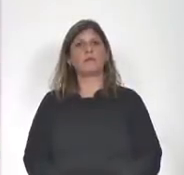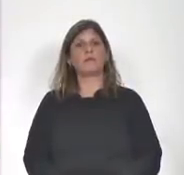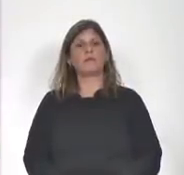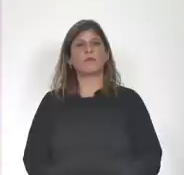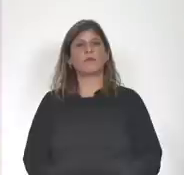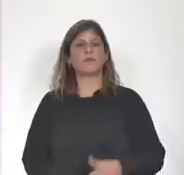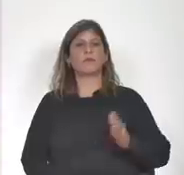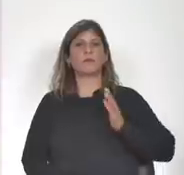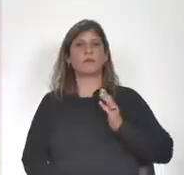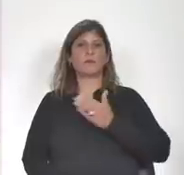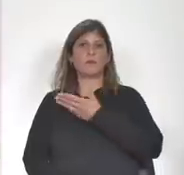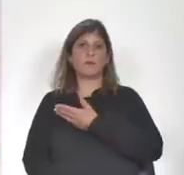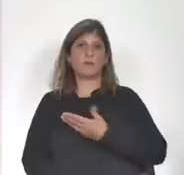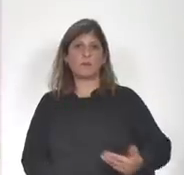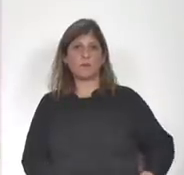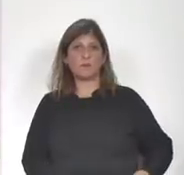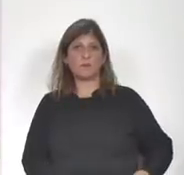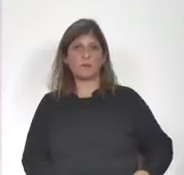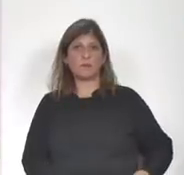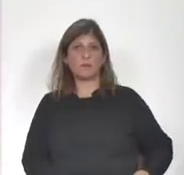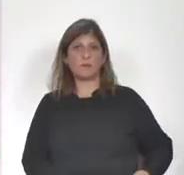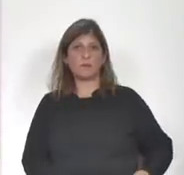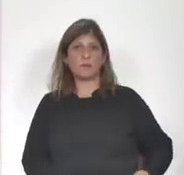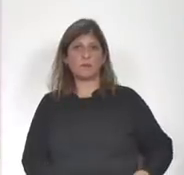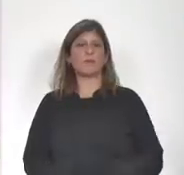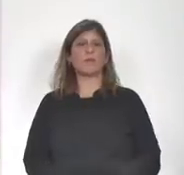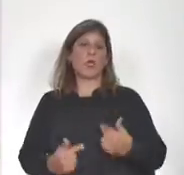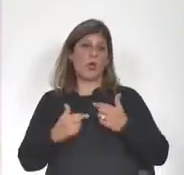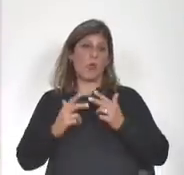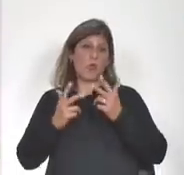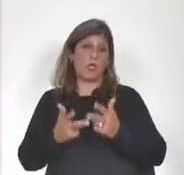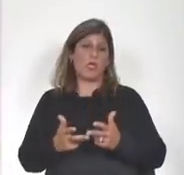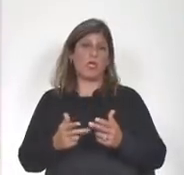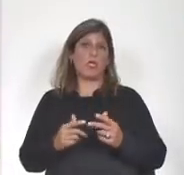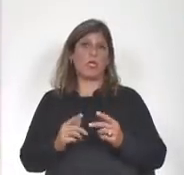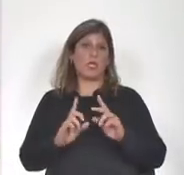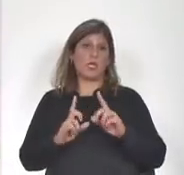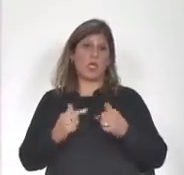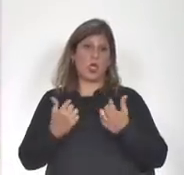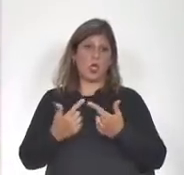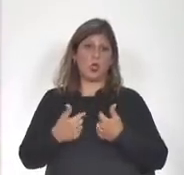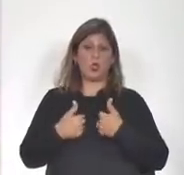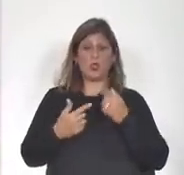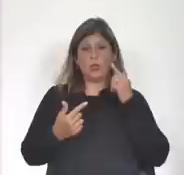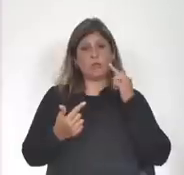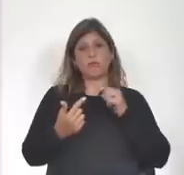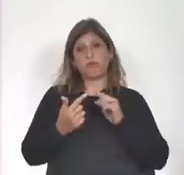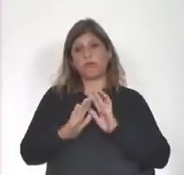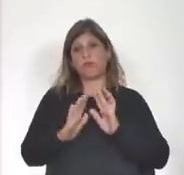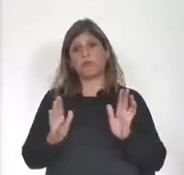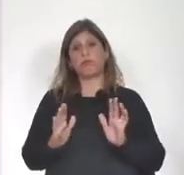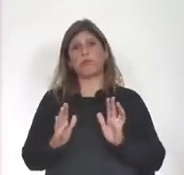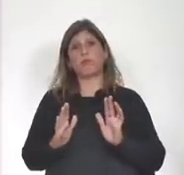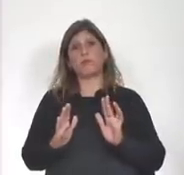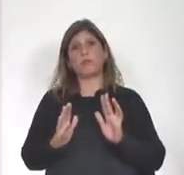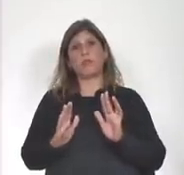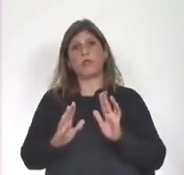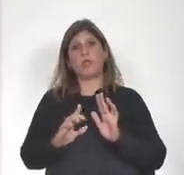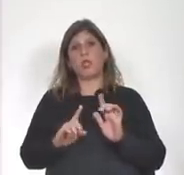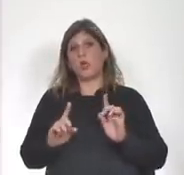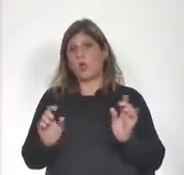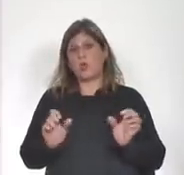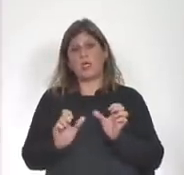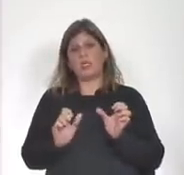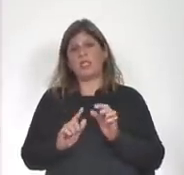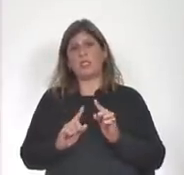señora presidenta como dije nuestra intención no es hacer